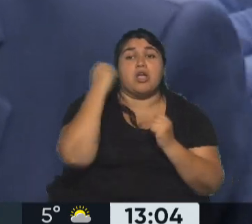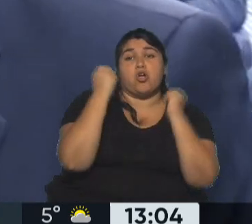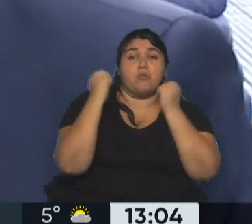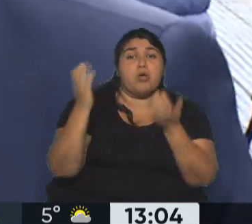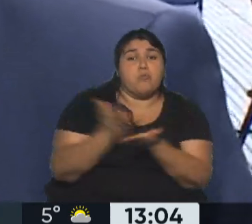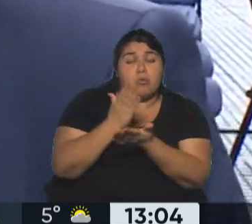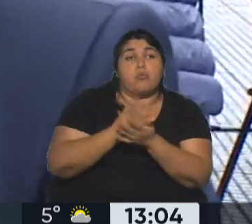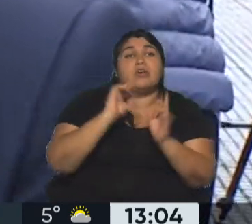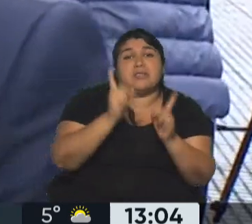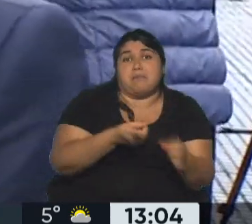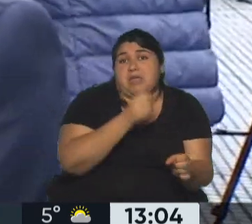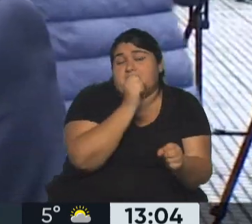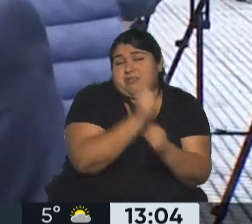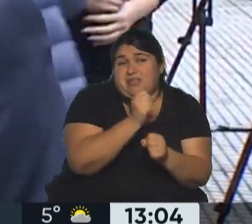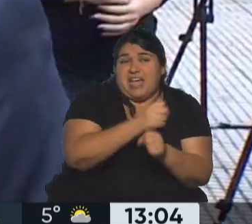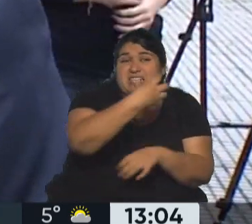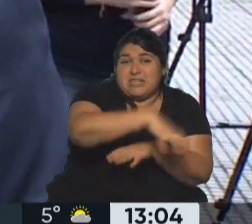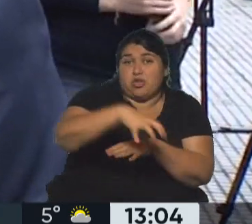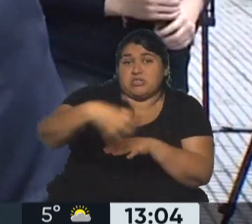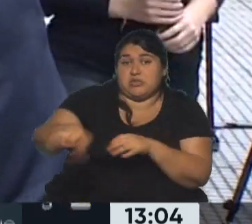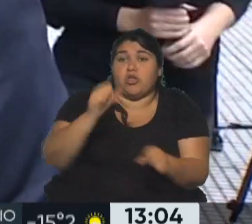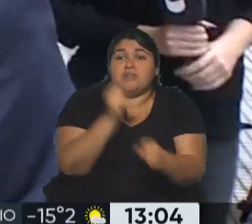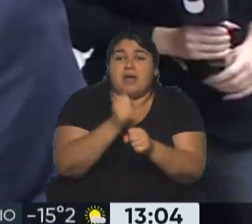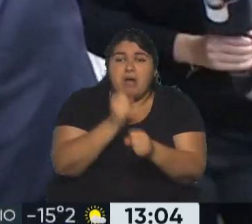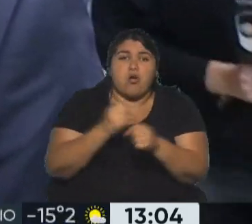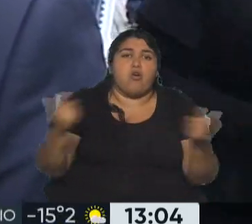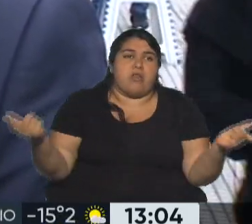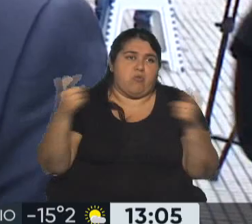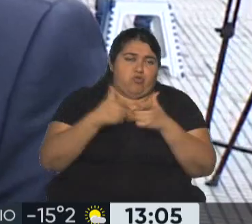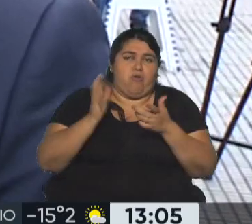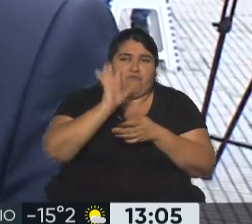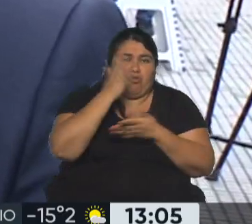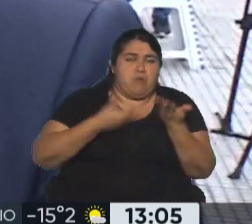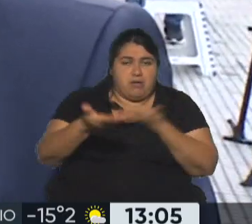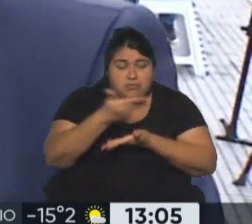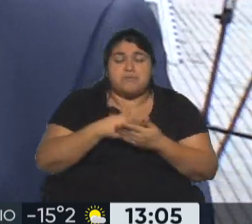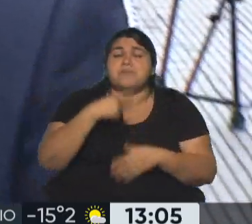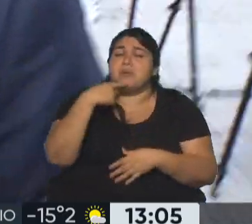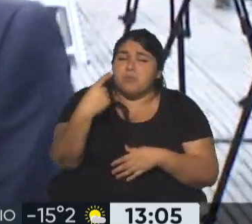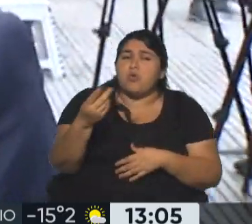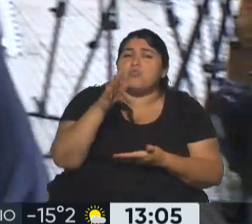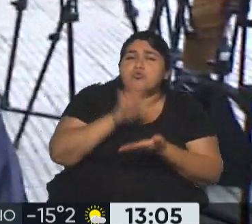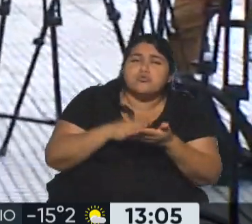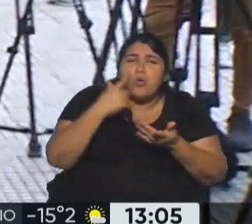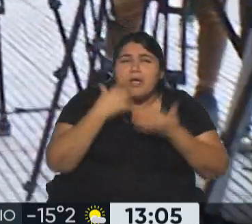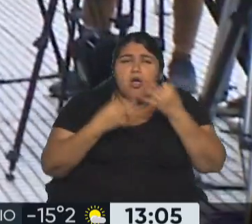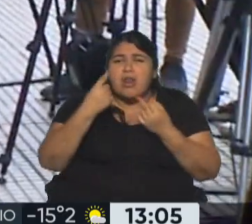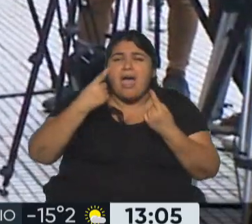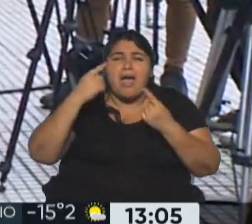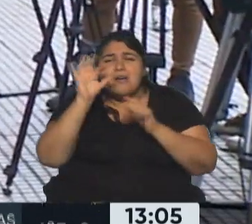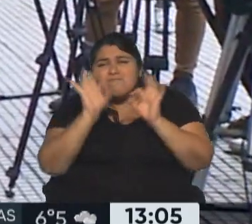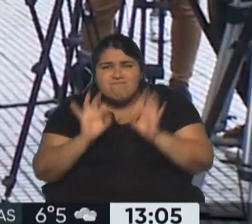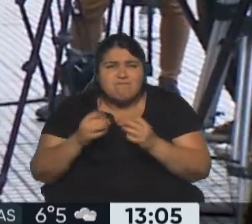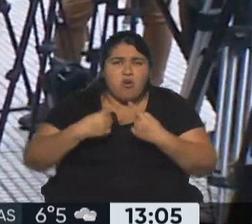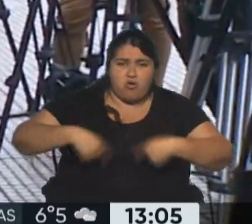mundo del trabajo. ¿Se puede hablar de un acuerdo entonces de tipo programático en materia electoral o económico que se ha buscado aquí en este encuentro? Sí, yo creo que